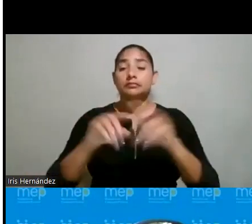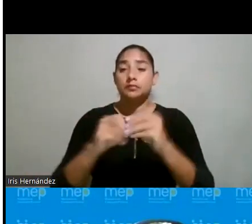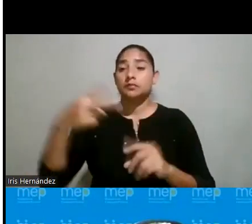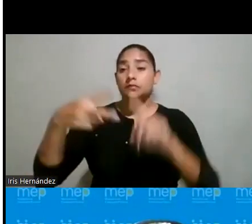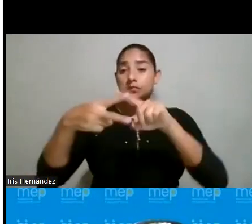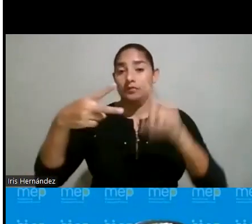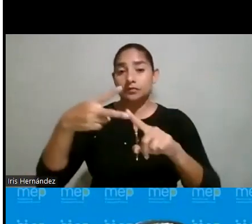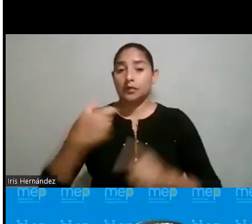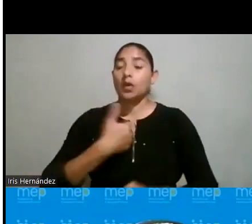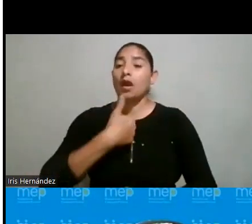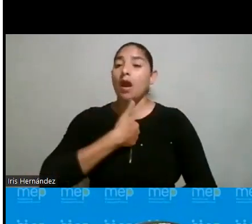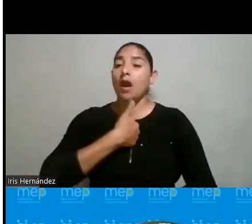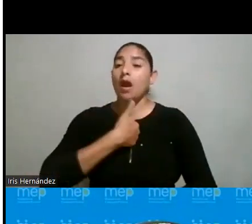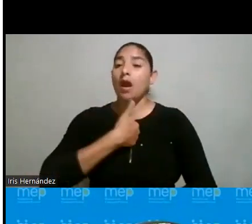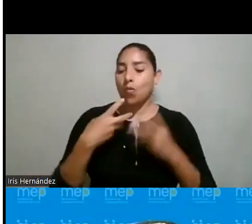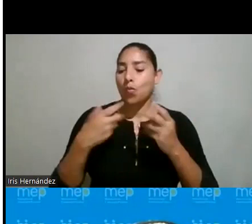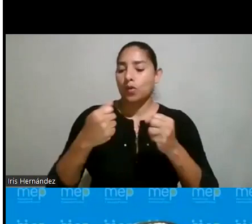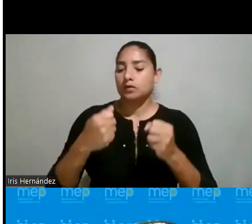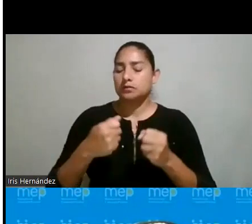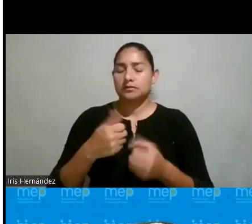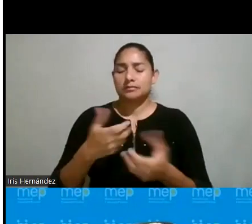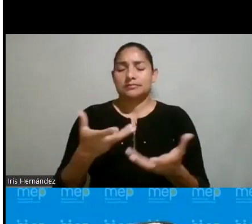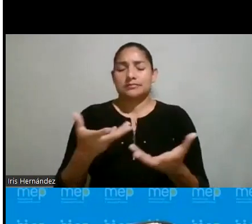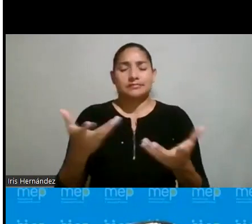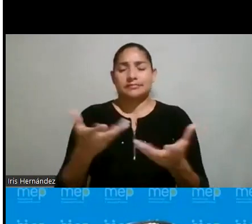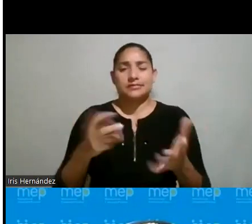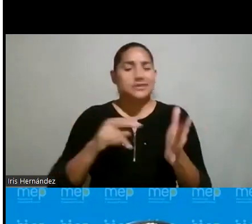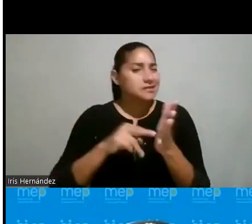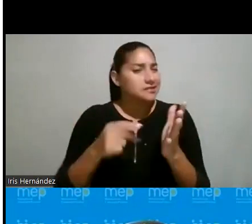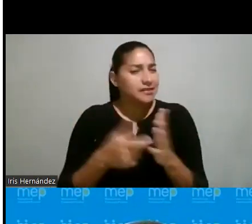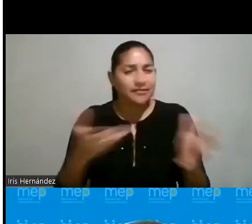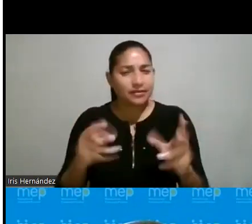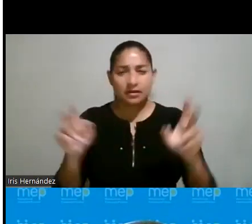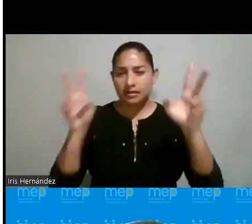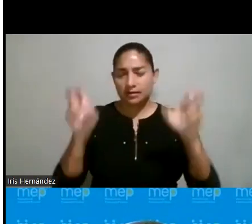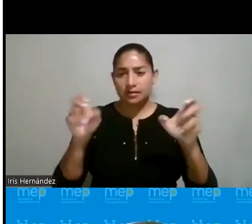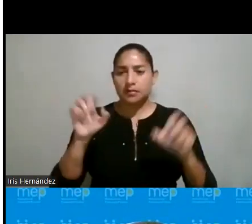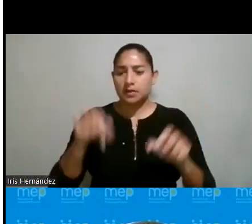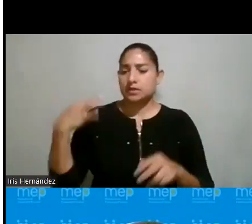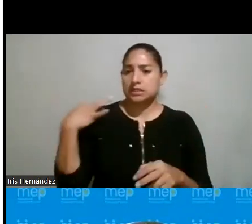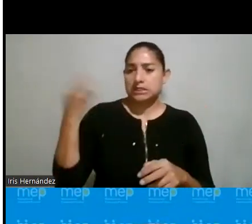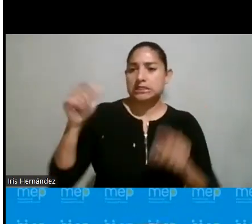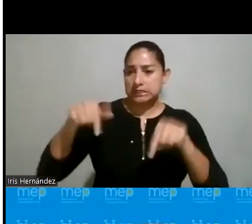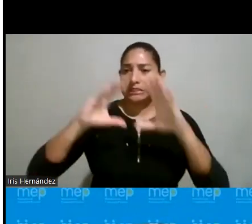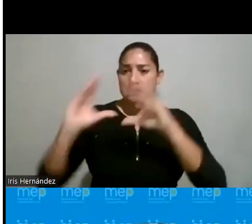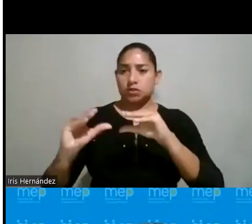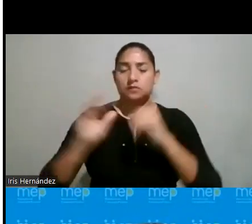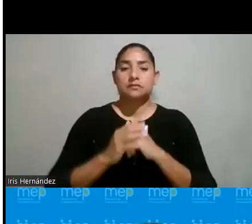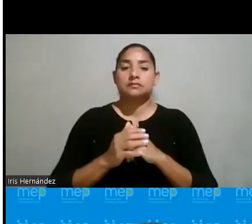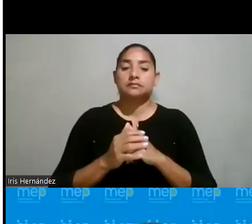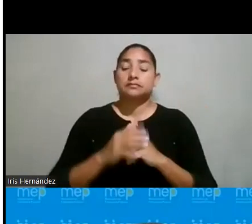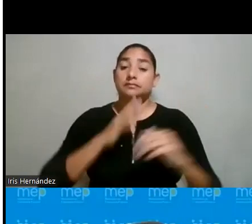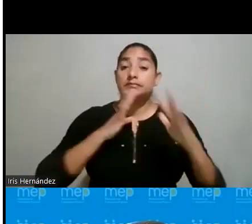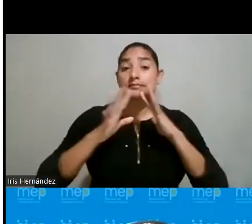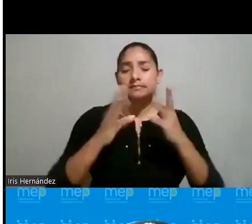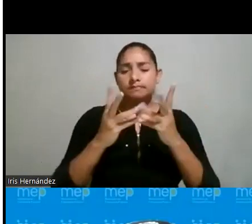autoeficacia vocacional es fundamental y más cuando hablamos del tema que nos invitan esta noche. Cuando hablamos de